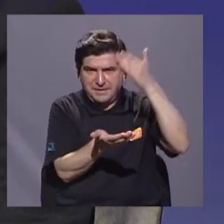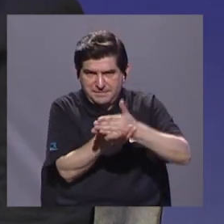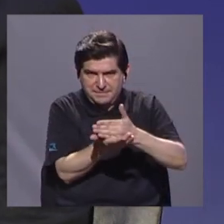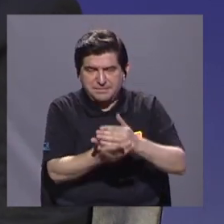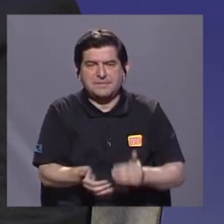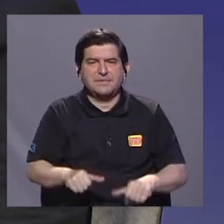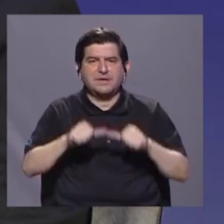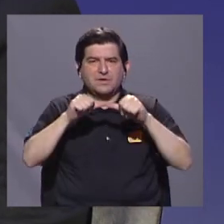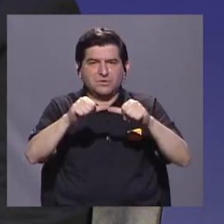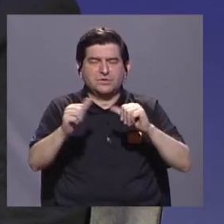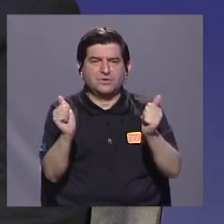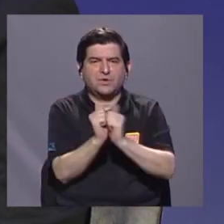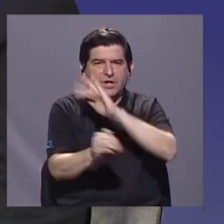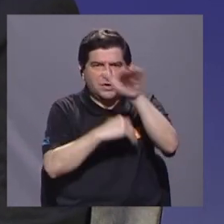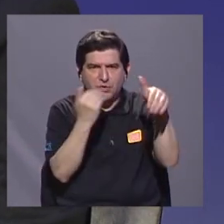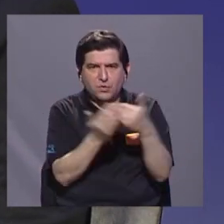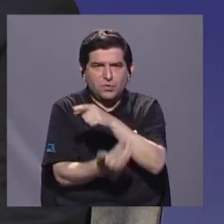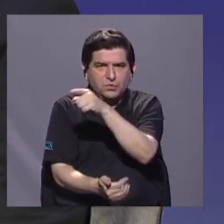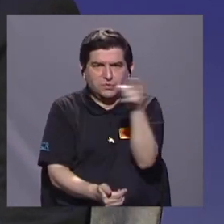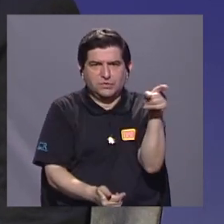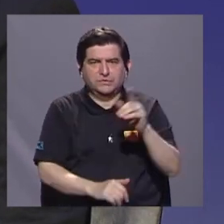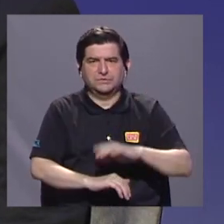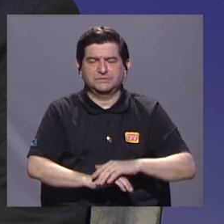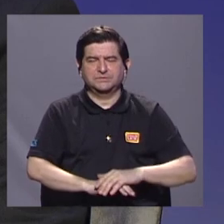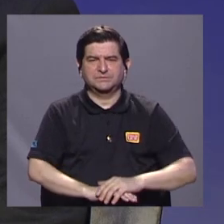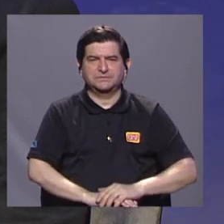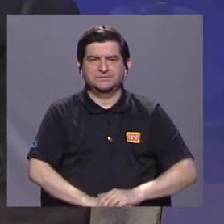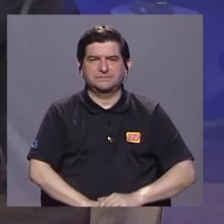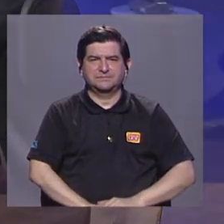y ya regresamos con todas y todos ustedes.